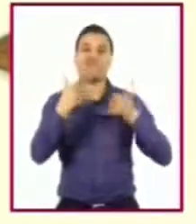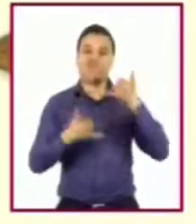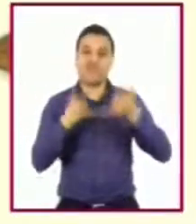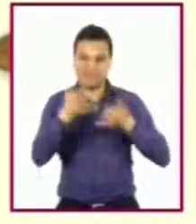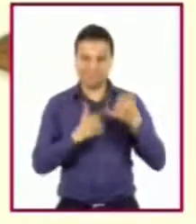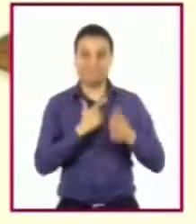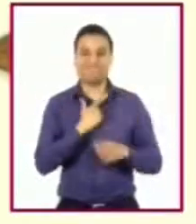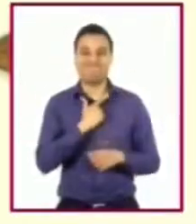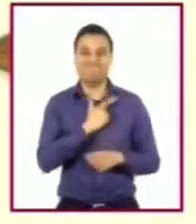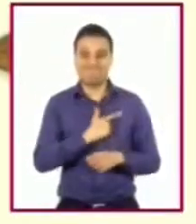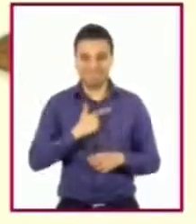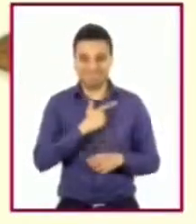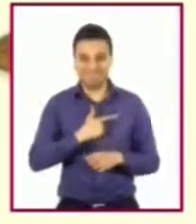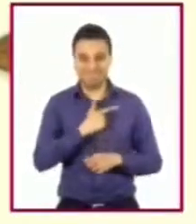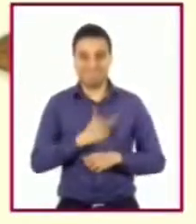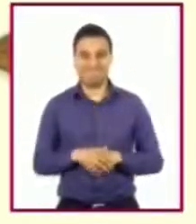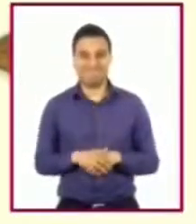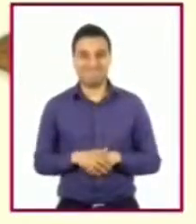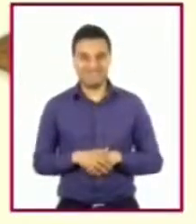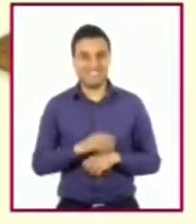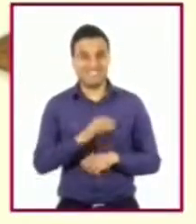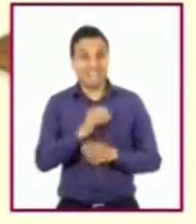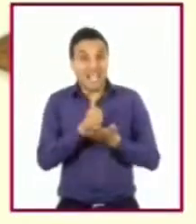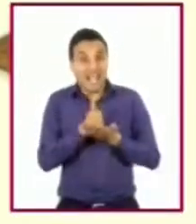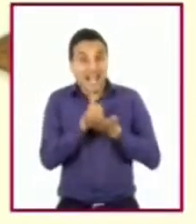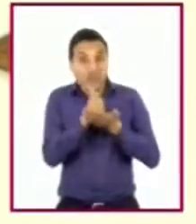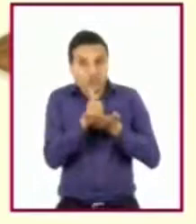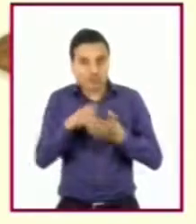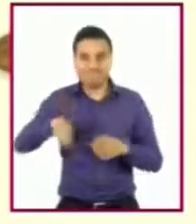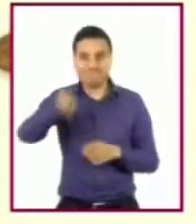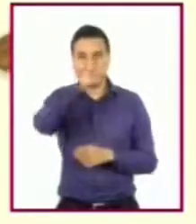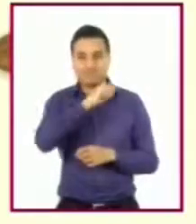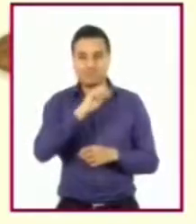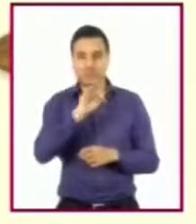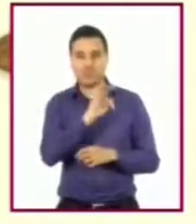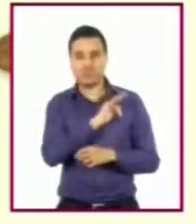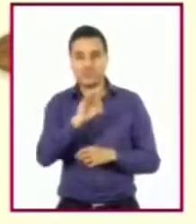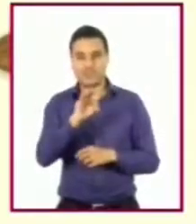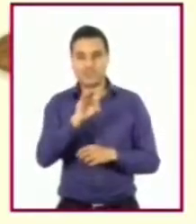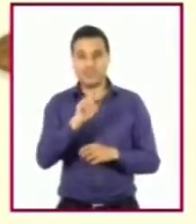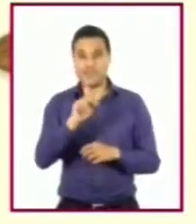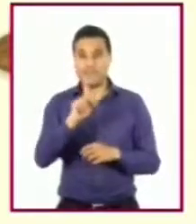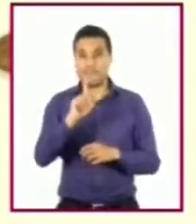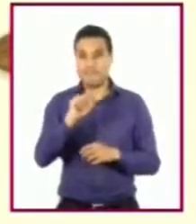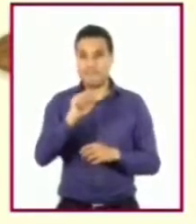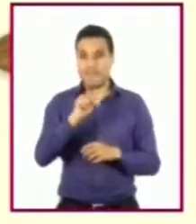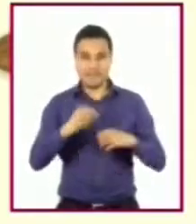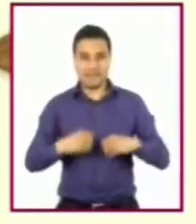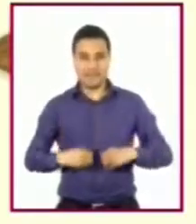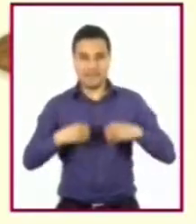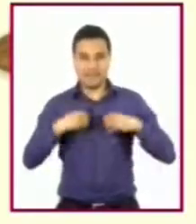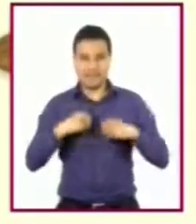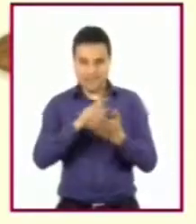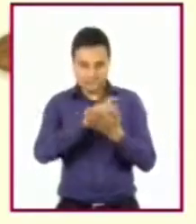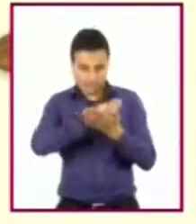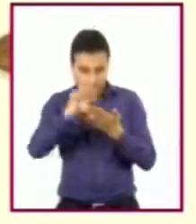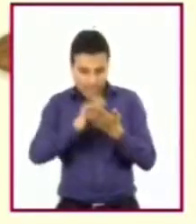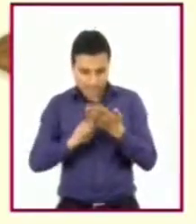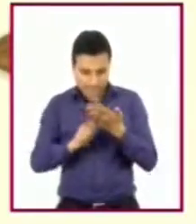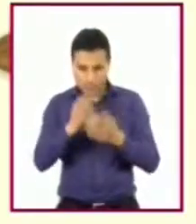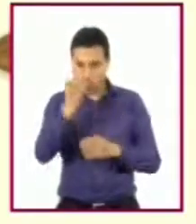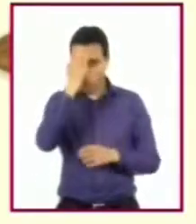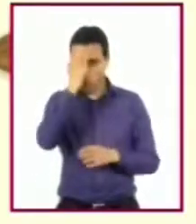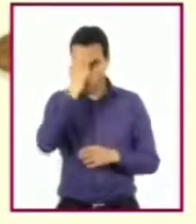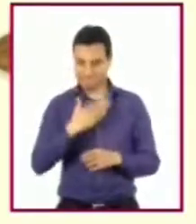de su agrado y les brinde una orientación hacia el diseño de un plan de vida basado en el autoconocimiento de sus